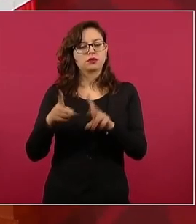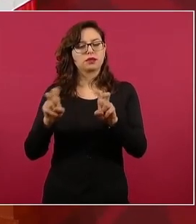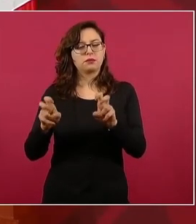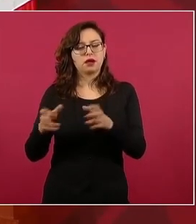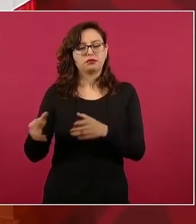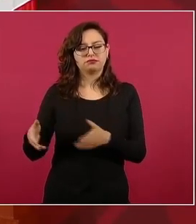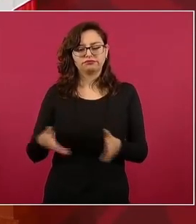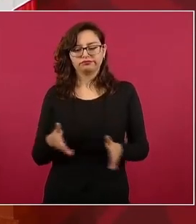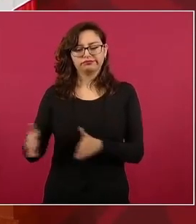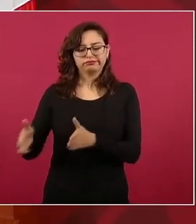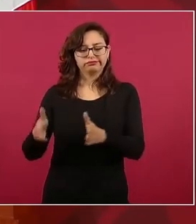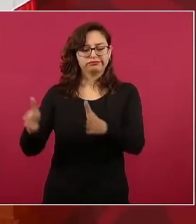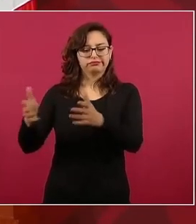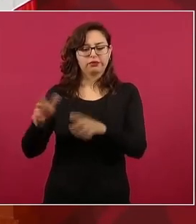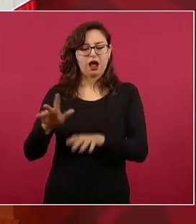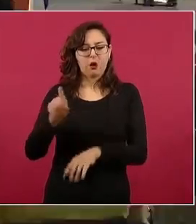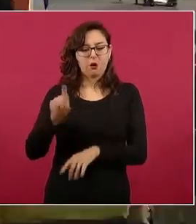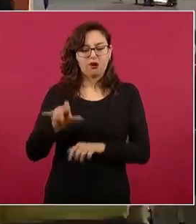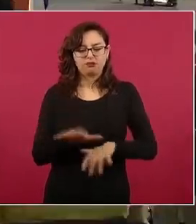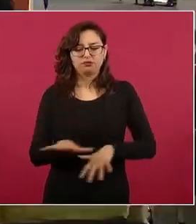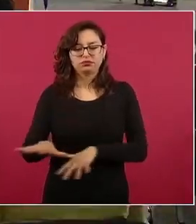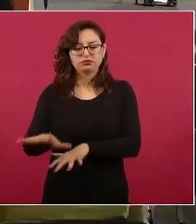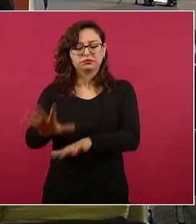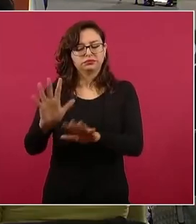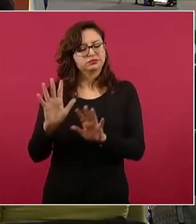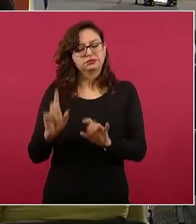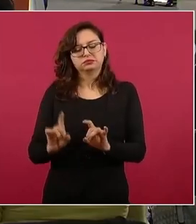con otros con intereses